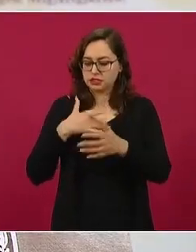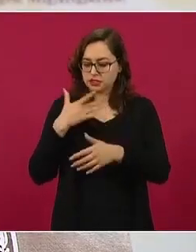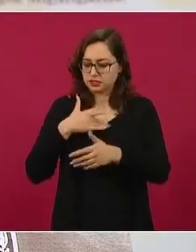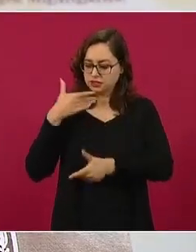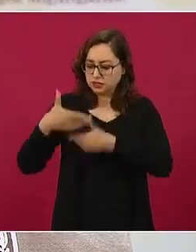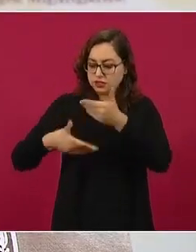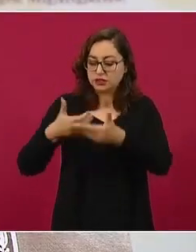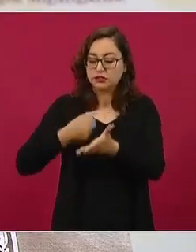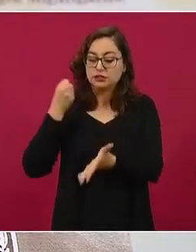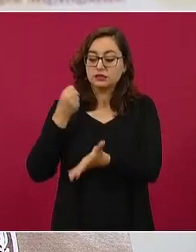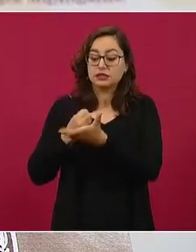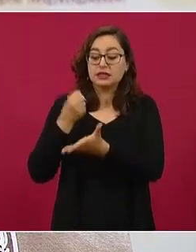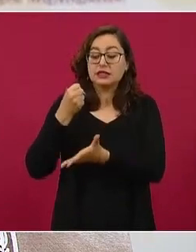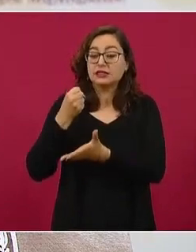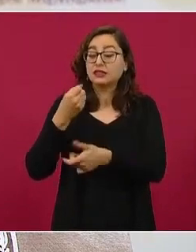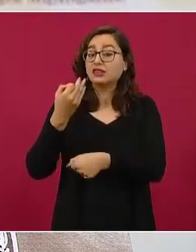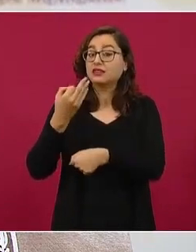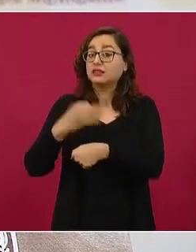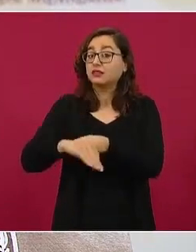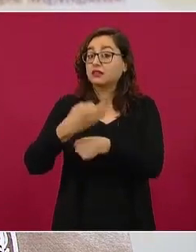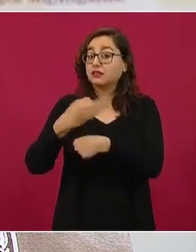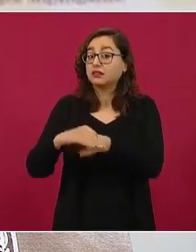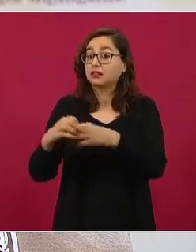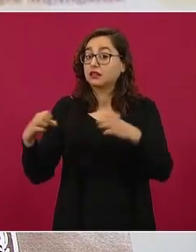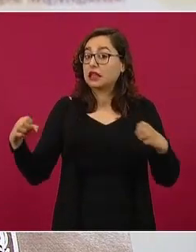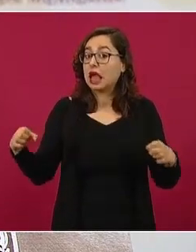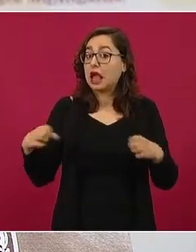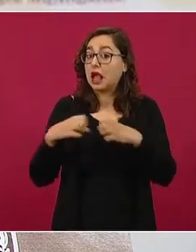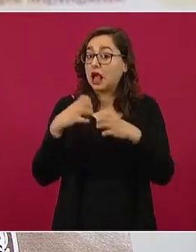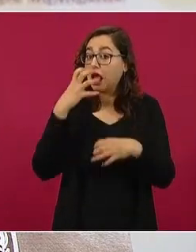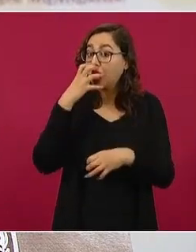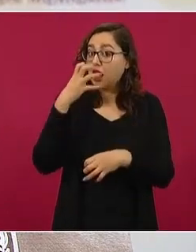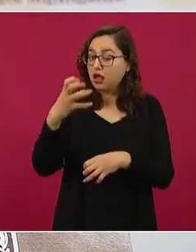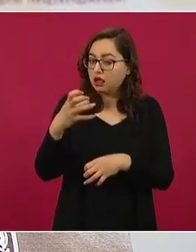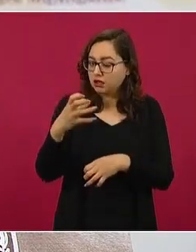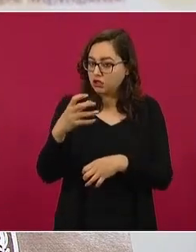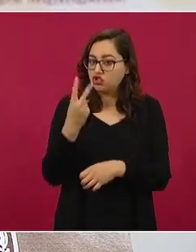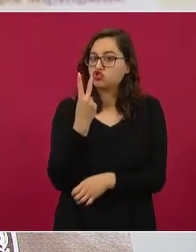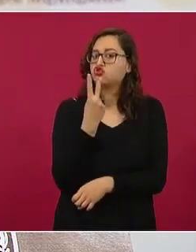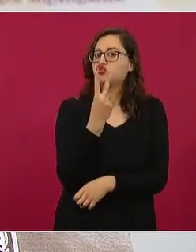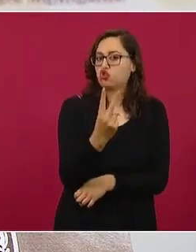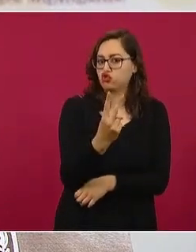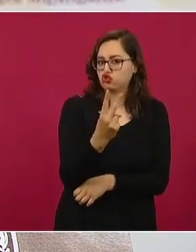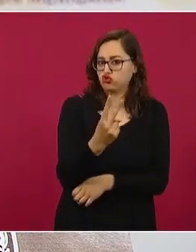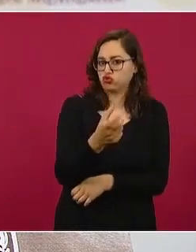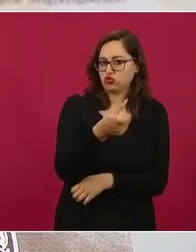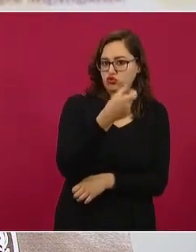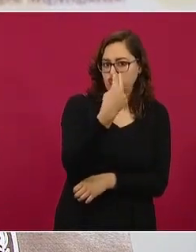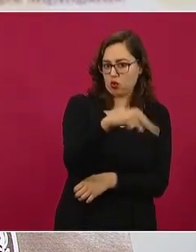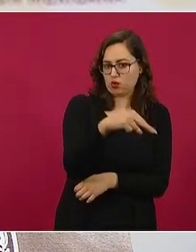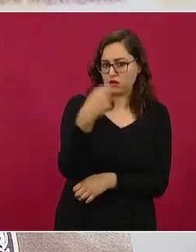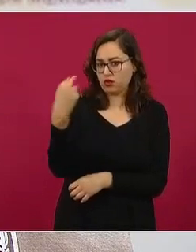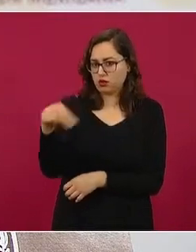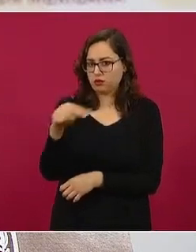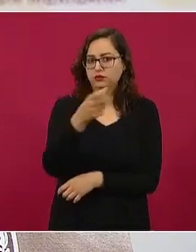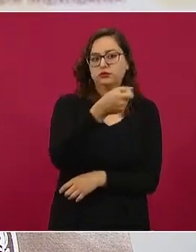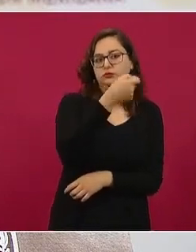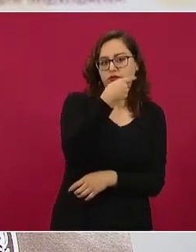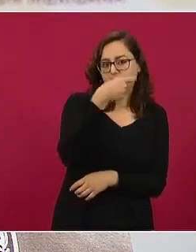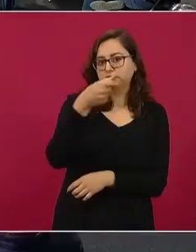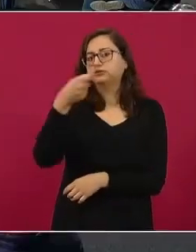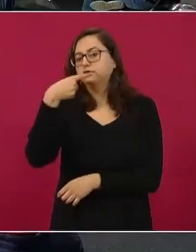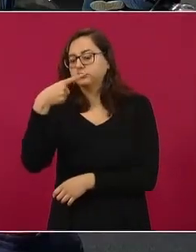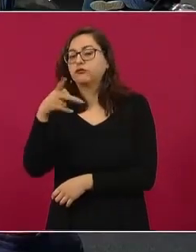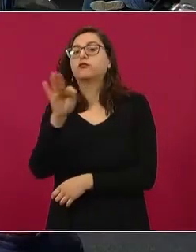de dos medicamentos que hasta el momento han tenido demostración con investigación clínica de que pueden ser